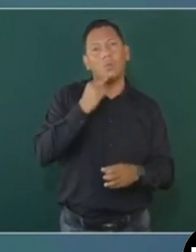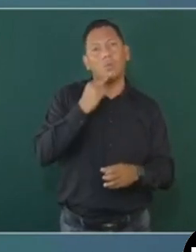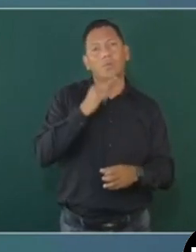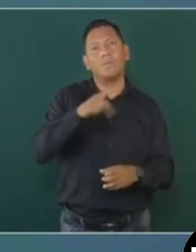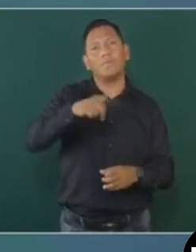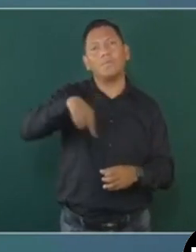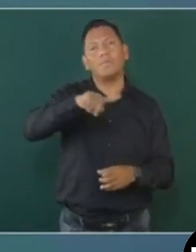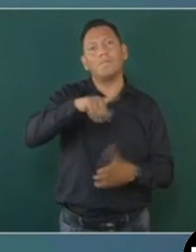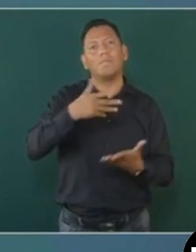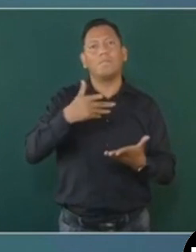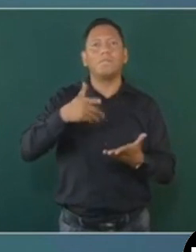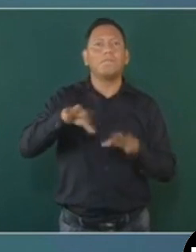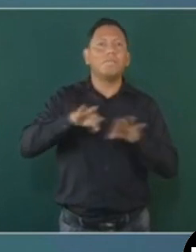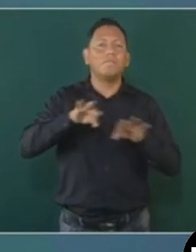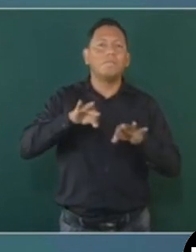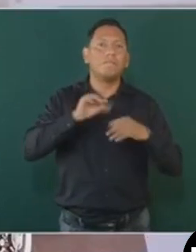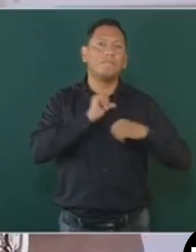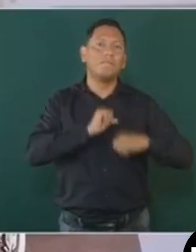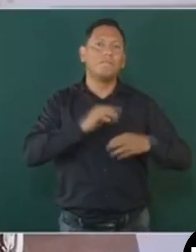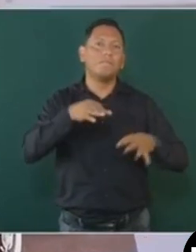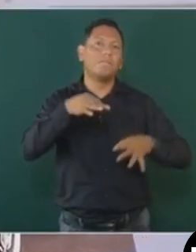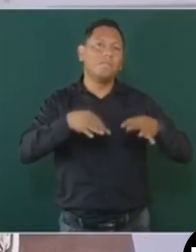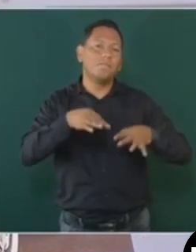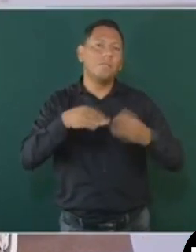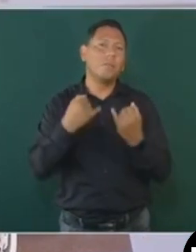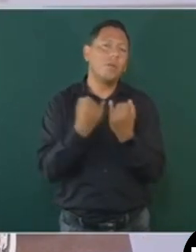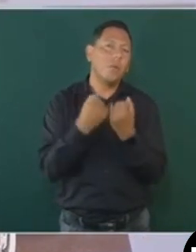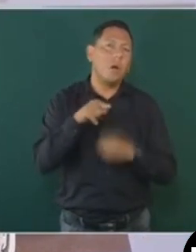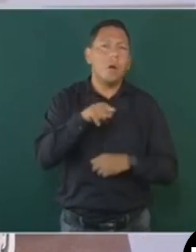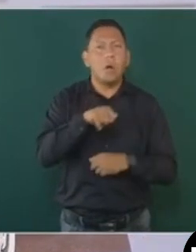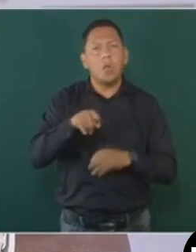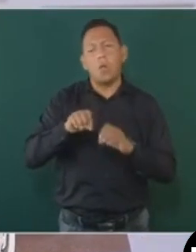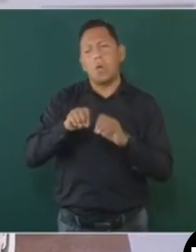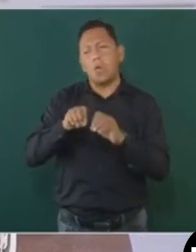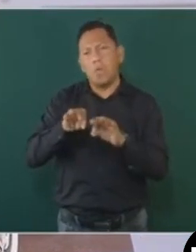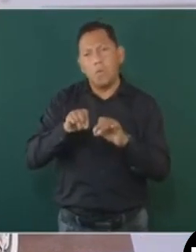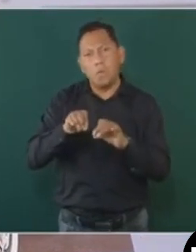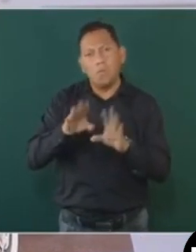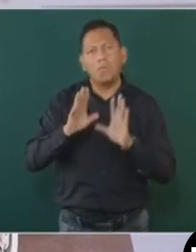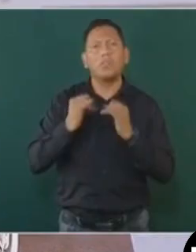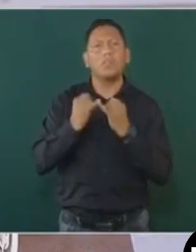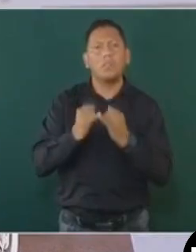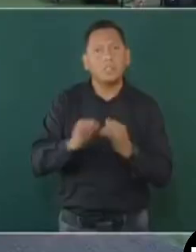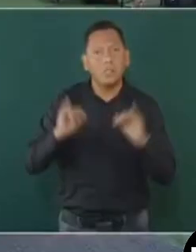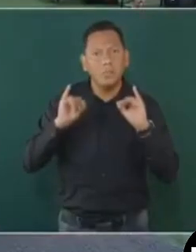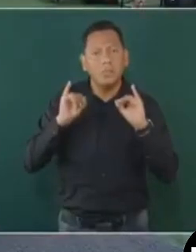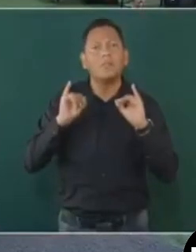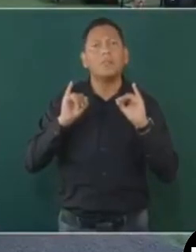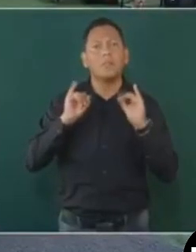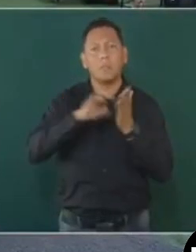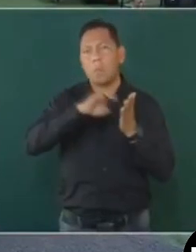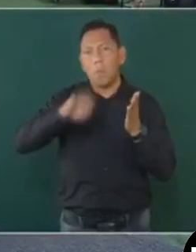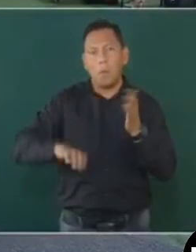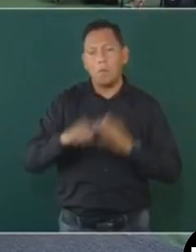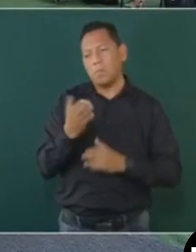Poder Judicial y en institutos o instituciones autónomas como el